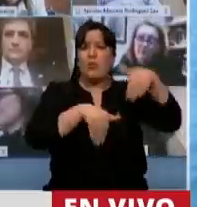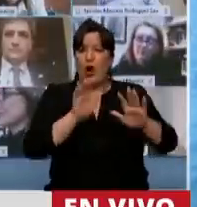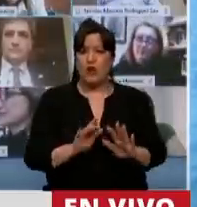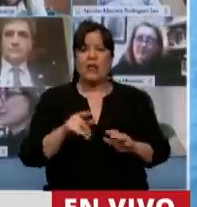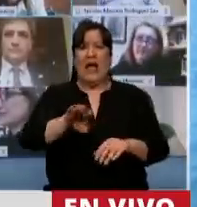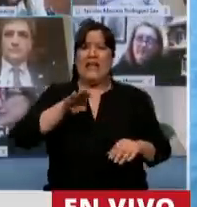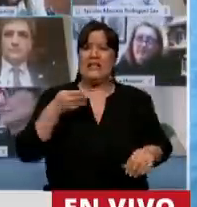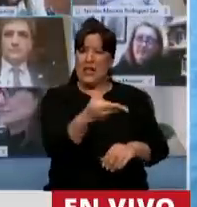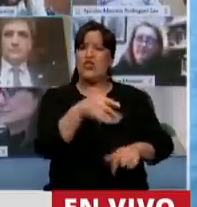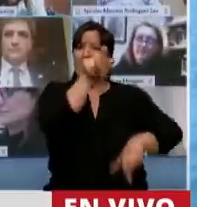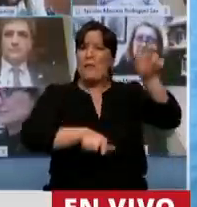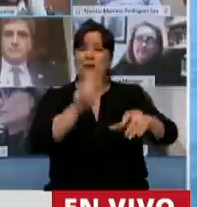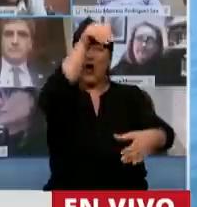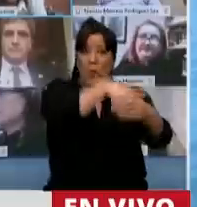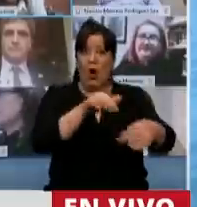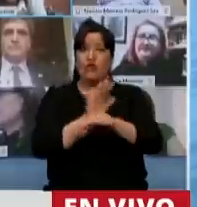traccionado al electorado.